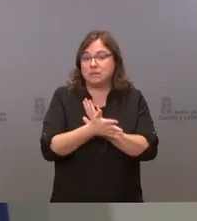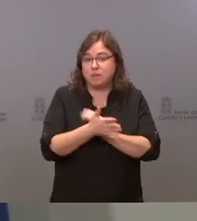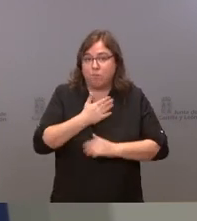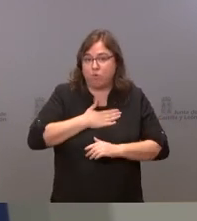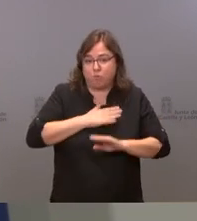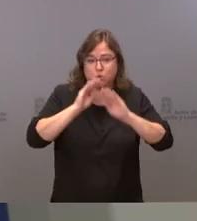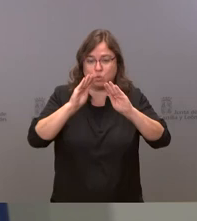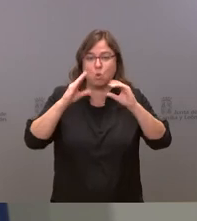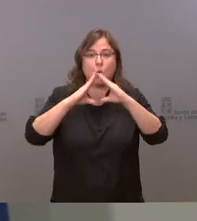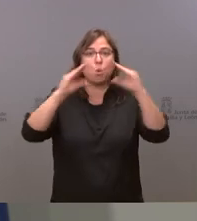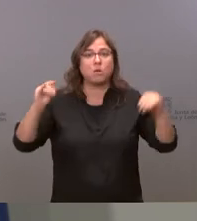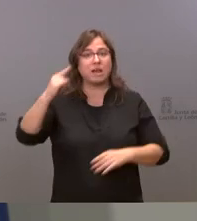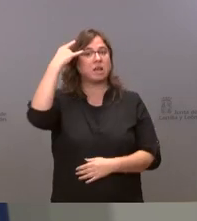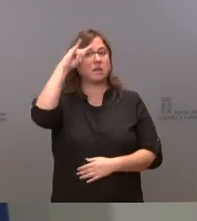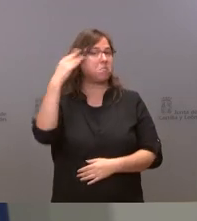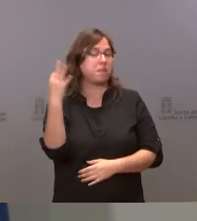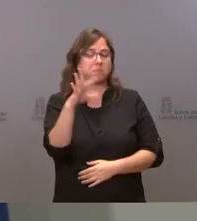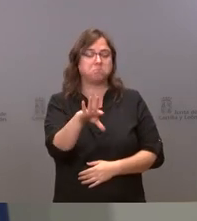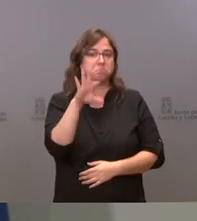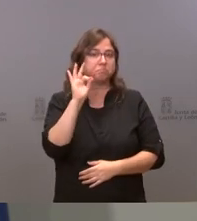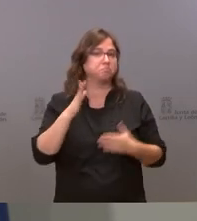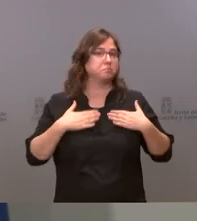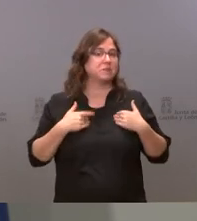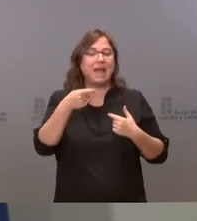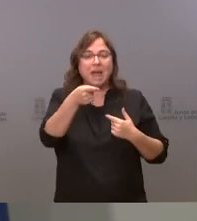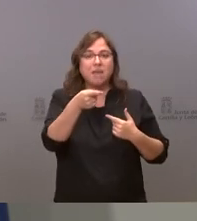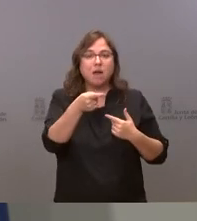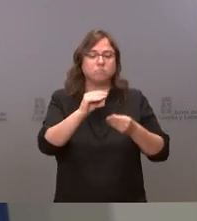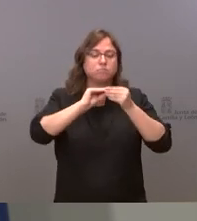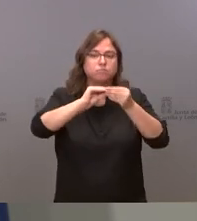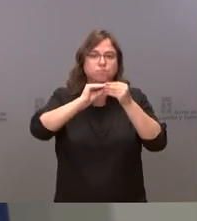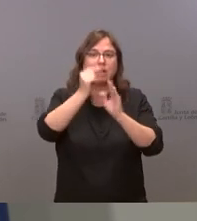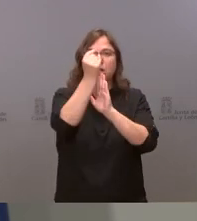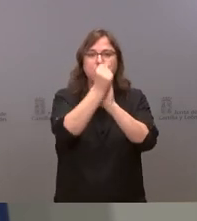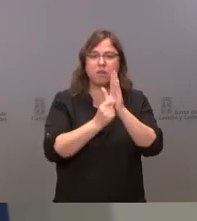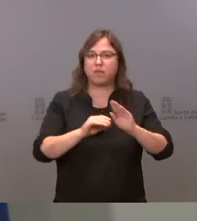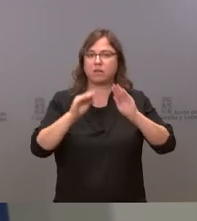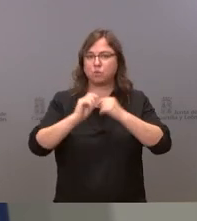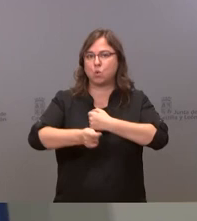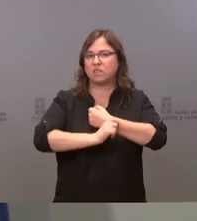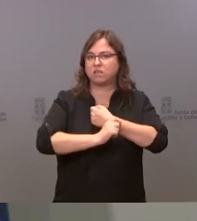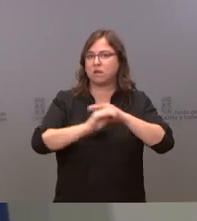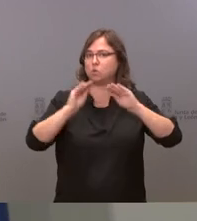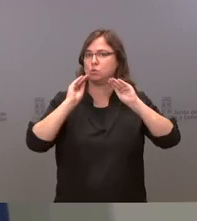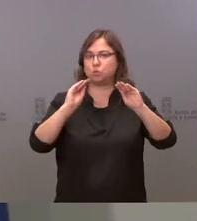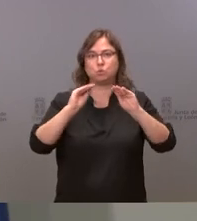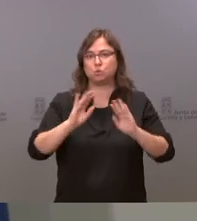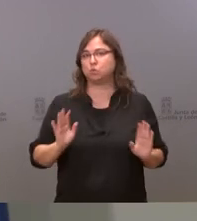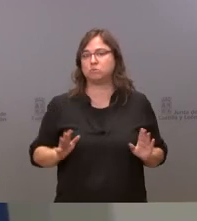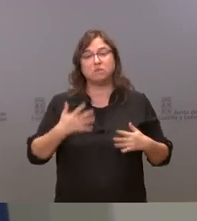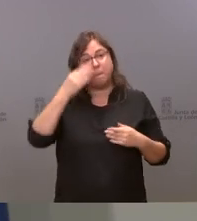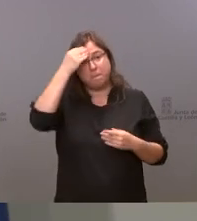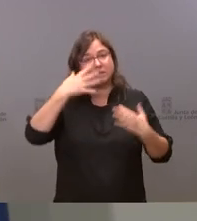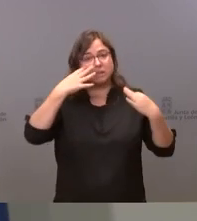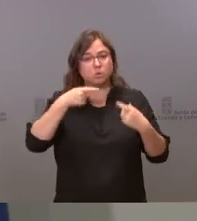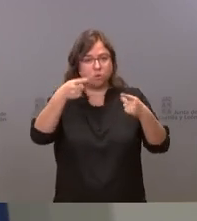universidad es a la banca a la que le toca implementar las medidas y las estrategias que considere seguras